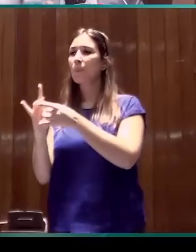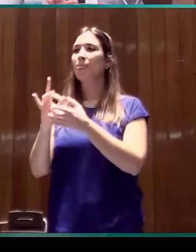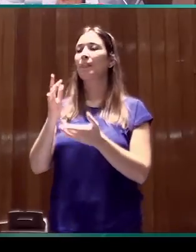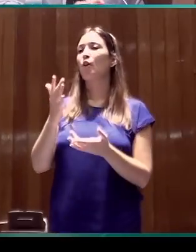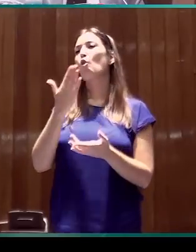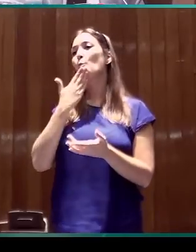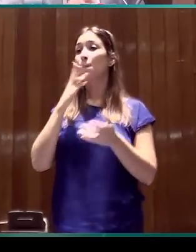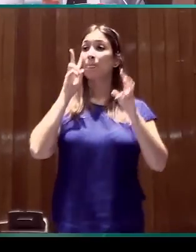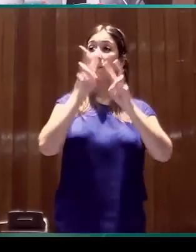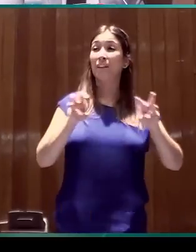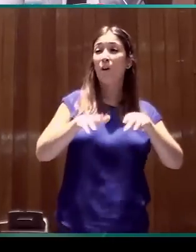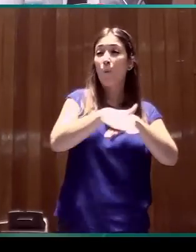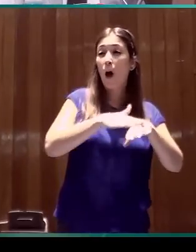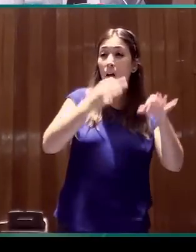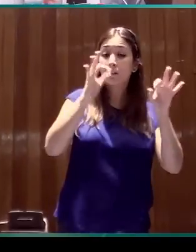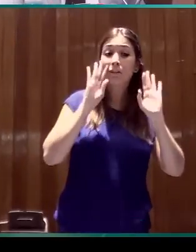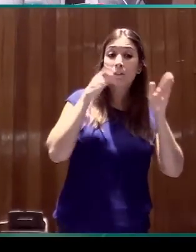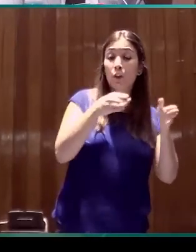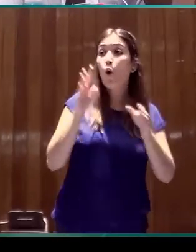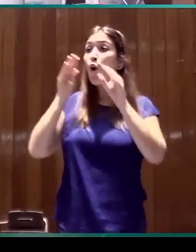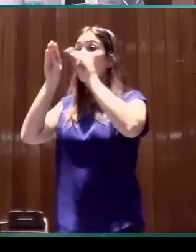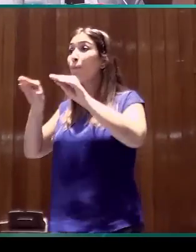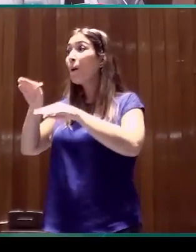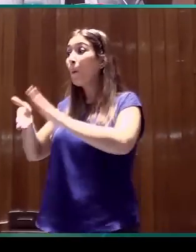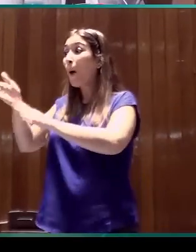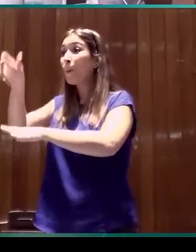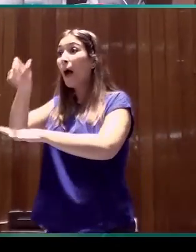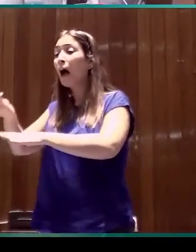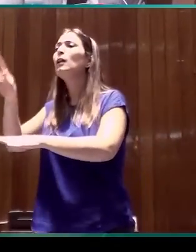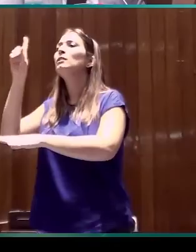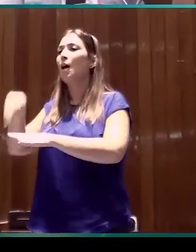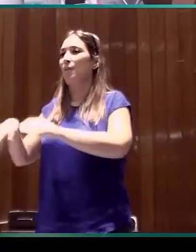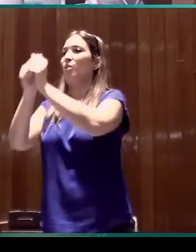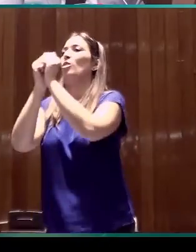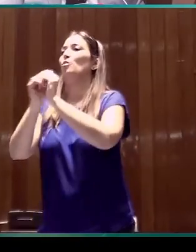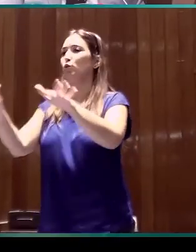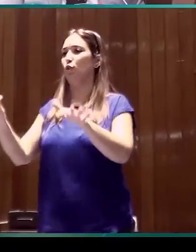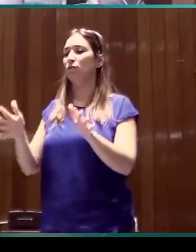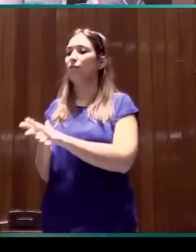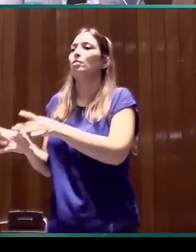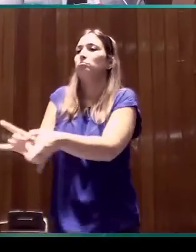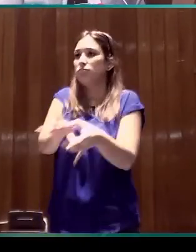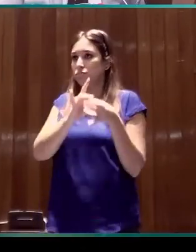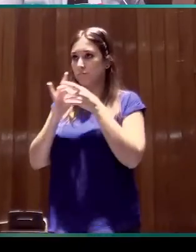entre la investigación básica y la formación de investigadores, pero también la difusión de la investigación.